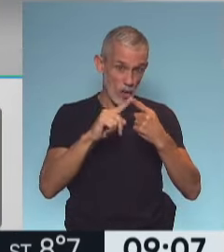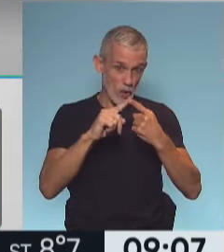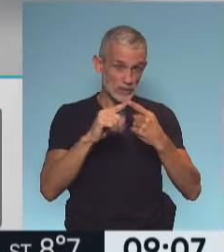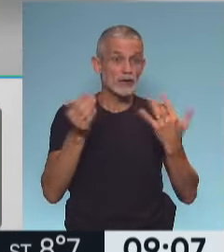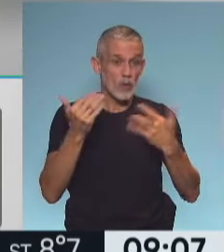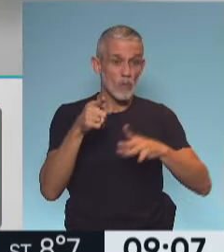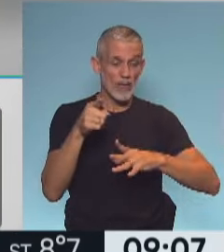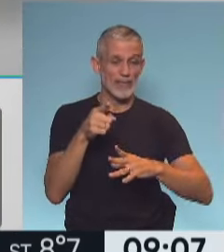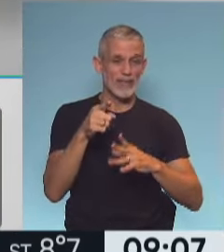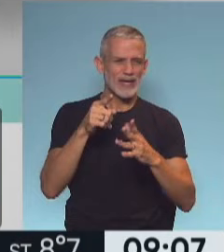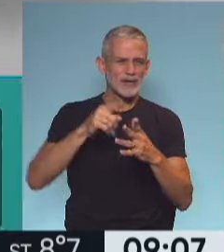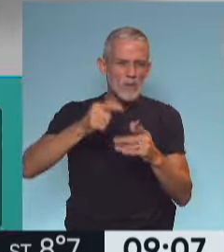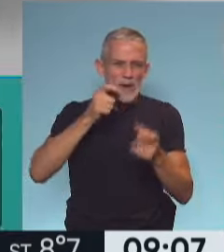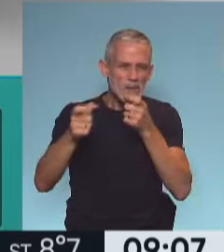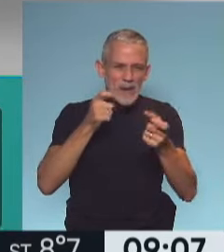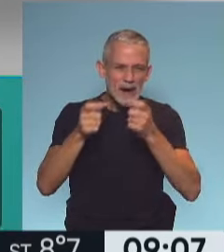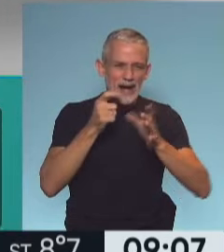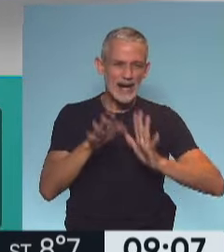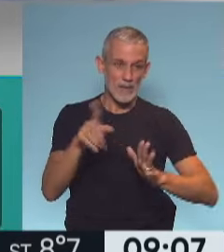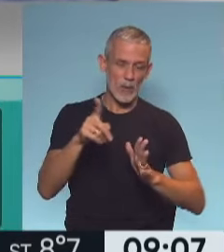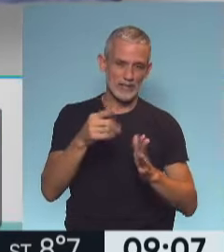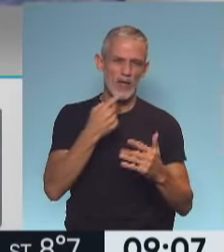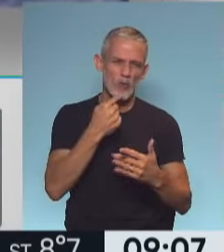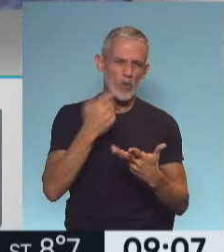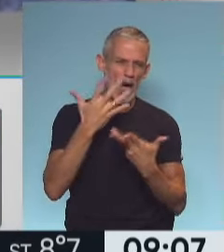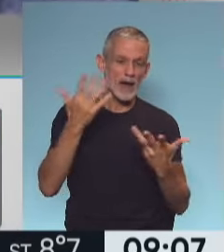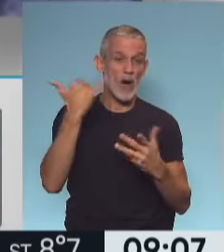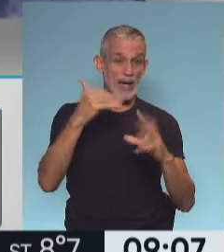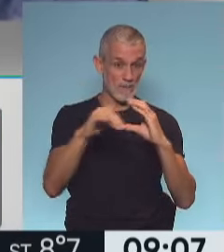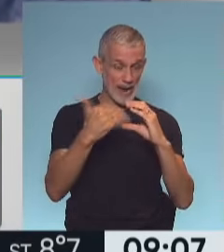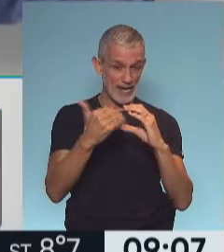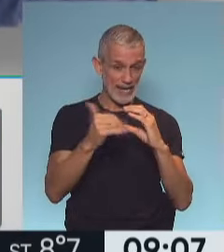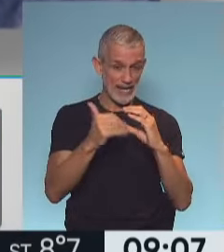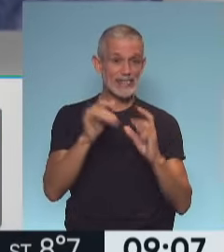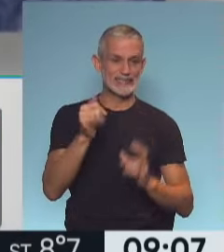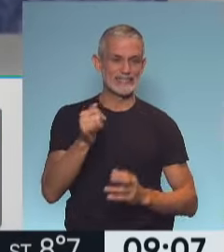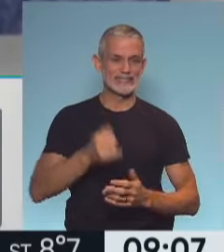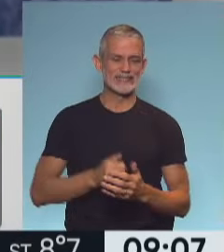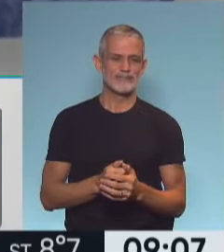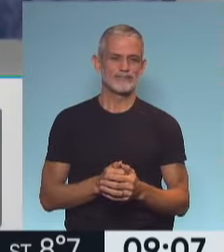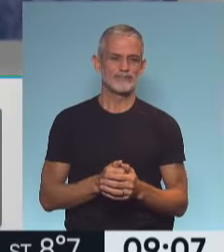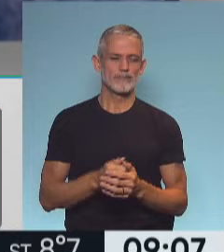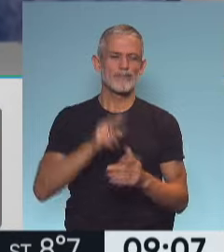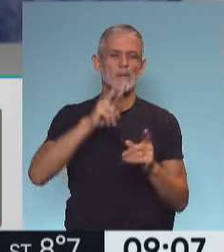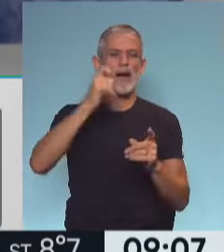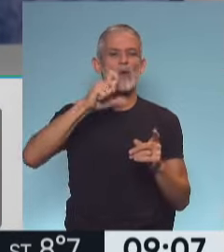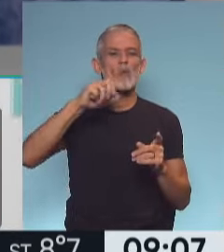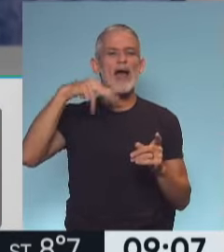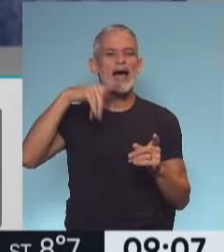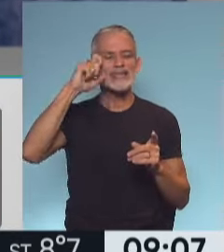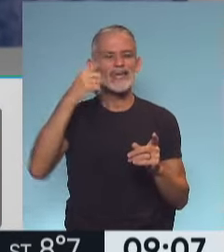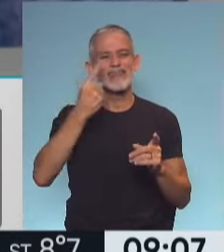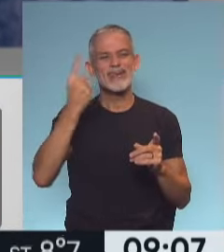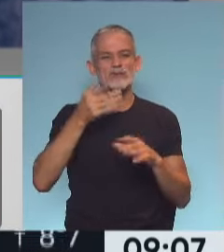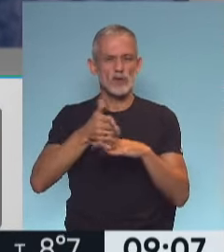gente pueda evacuar, obviamente irán respondiendo dentro de sus posibilidades. ¿Existe un correo electrónico? Sí, es la vacunate dirección de